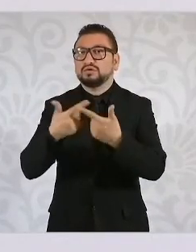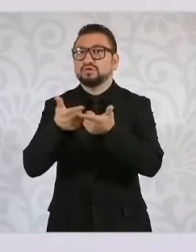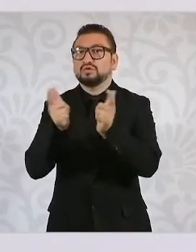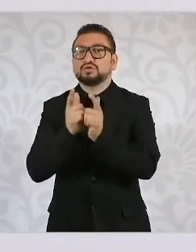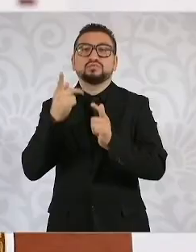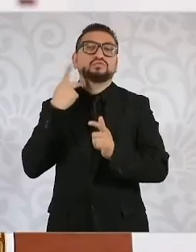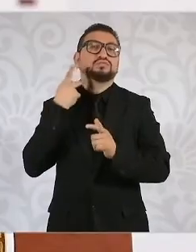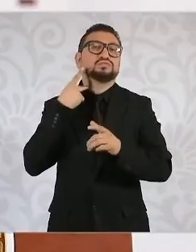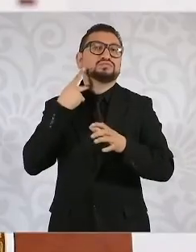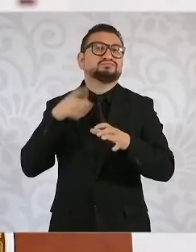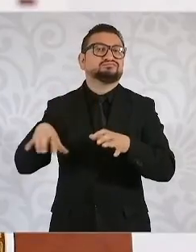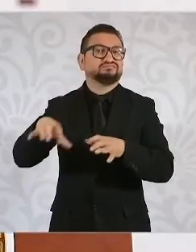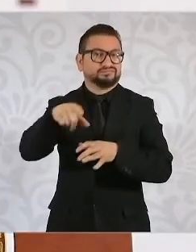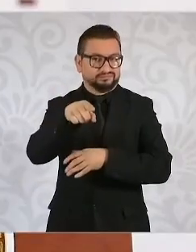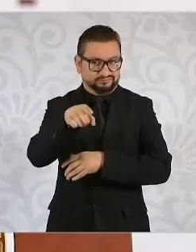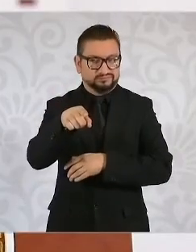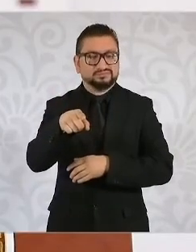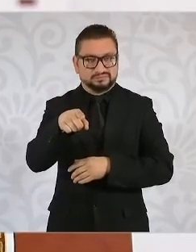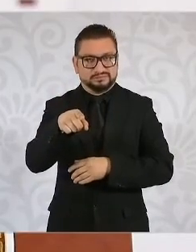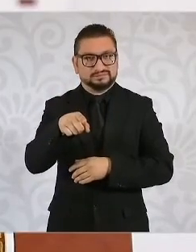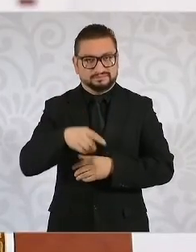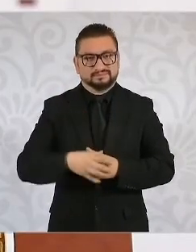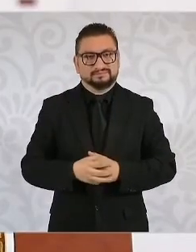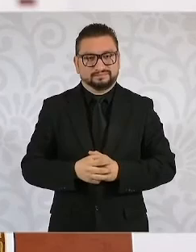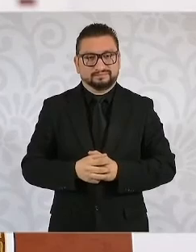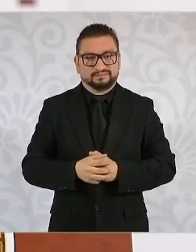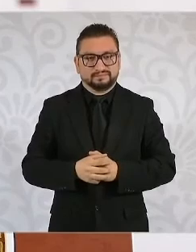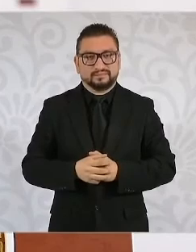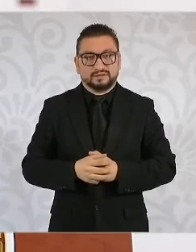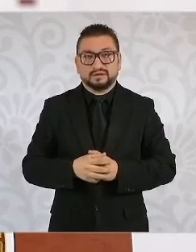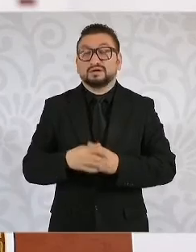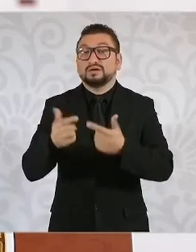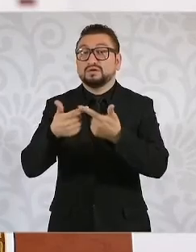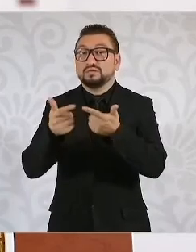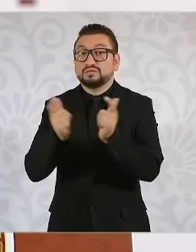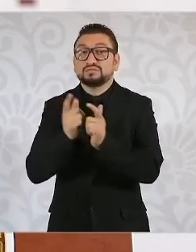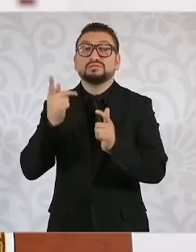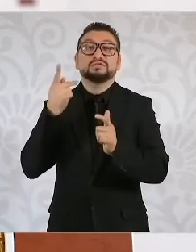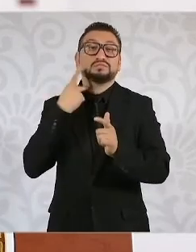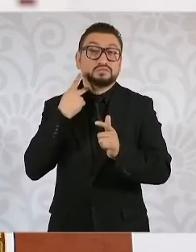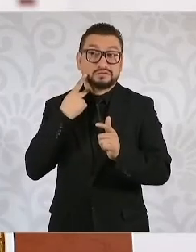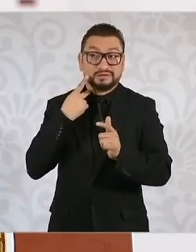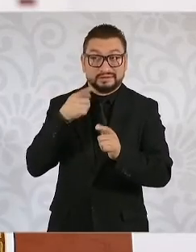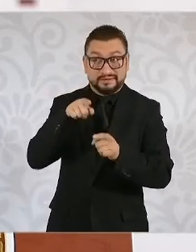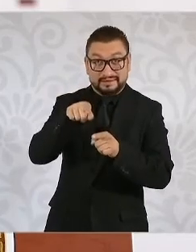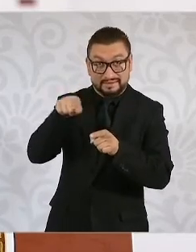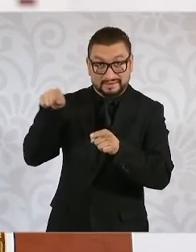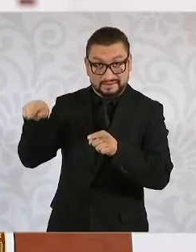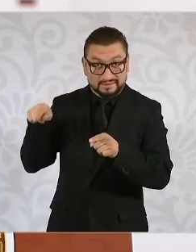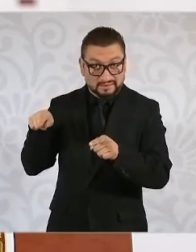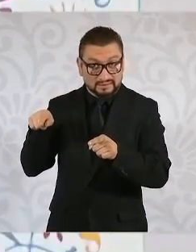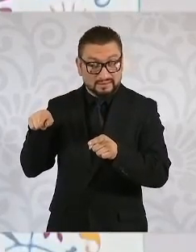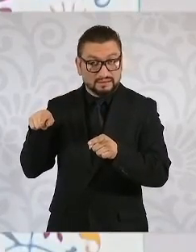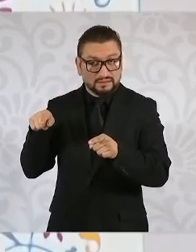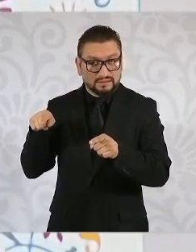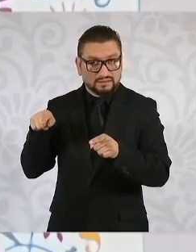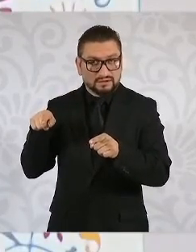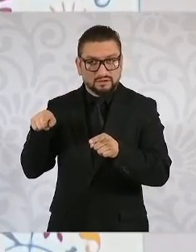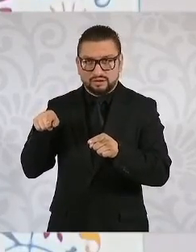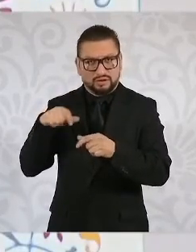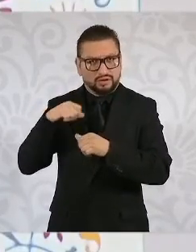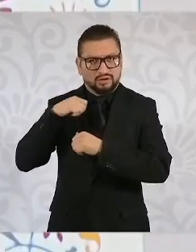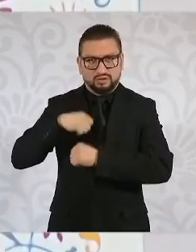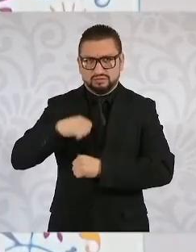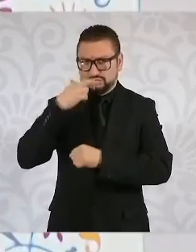políticos. Los partidos políticos no tienen atribución,